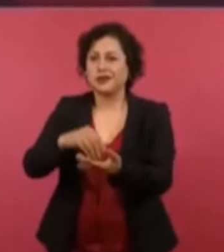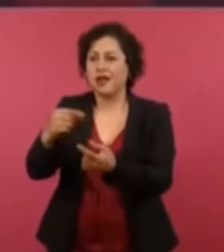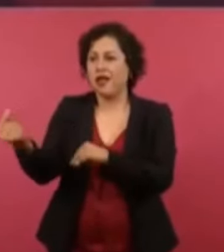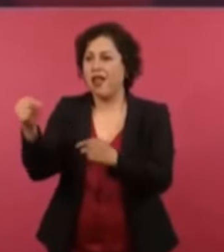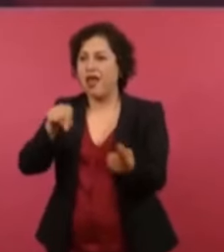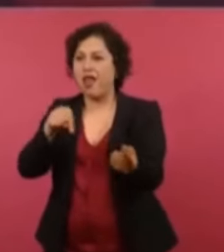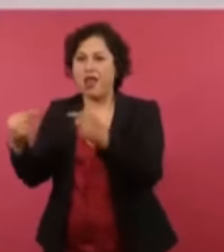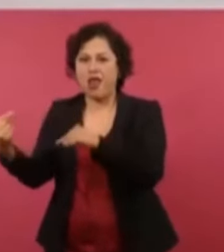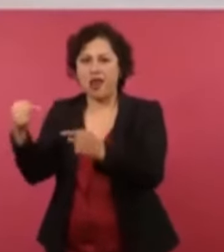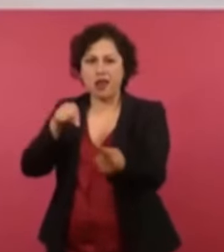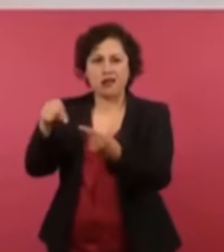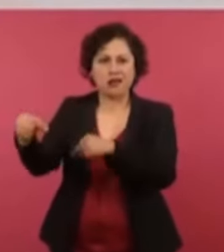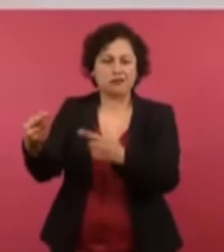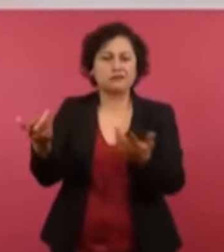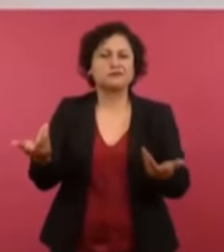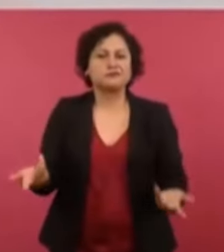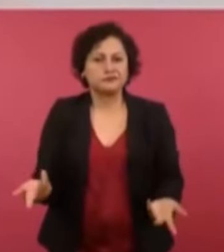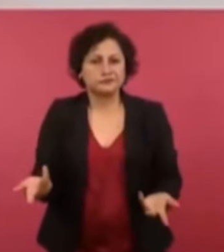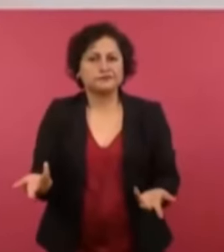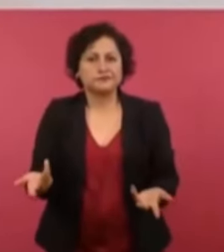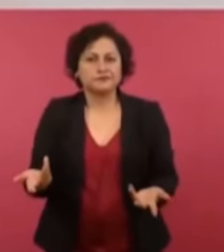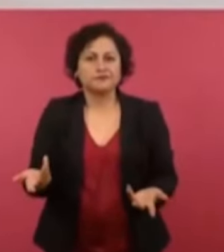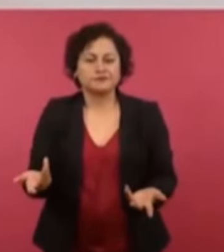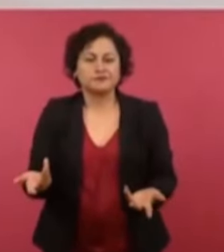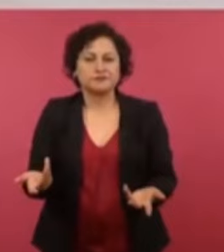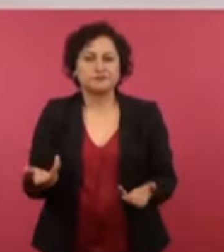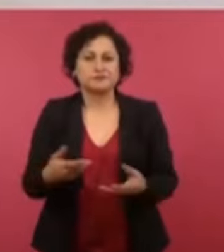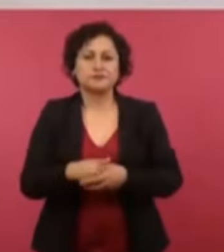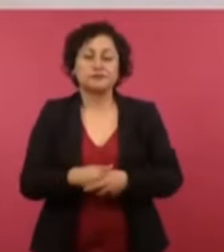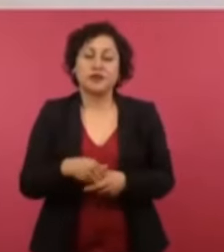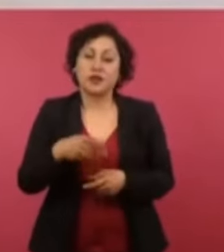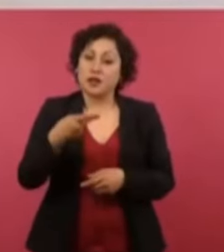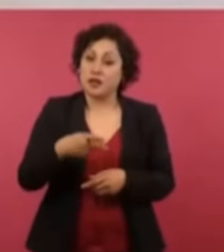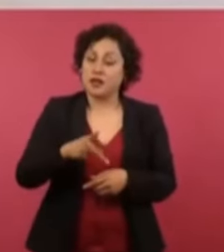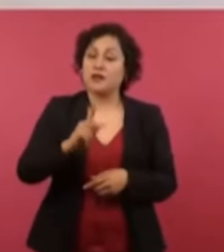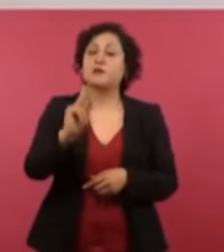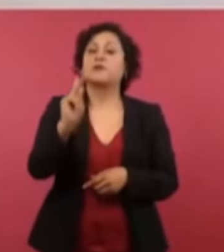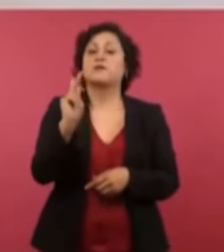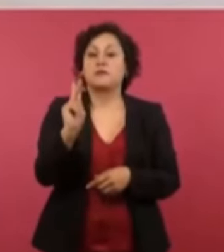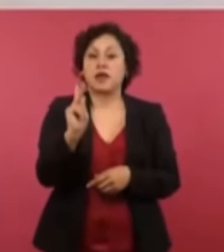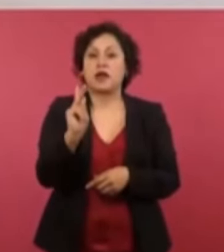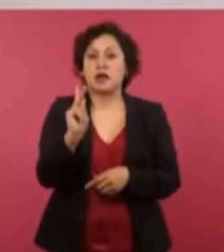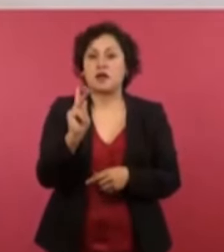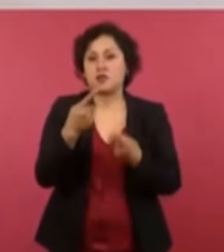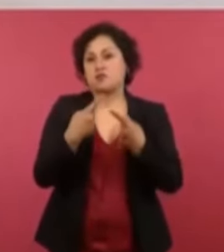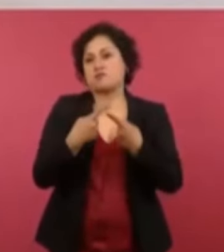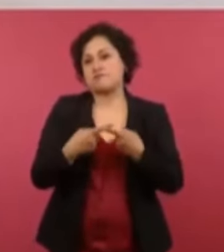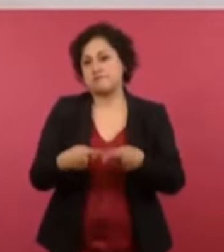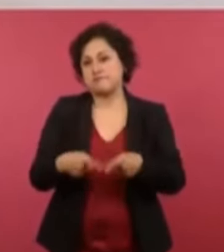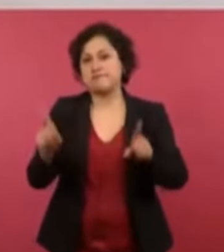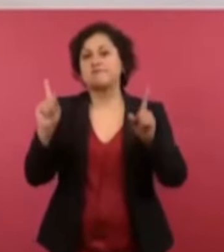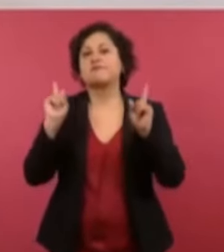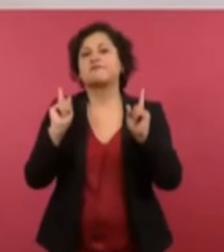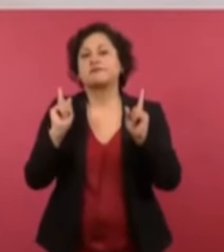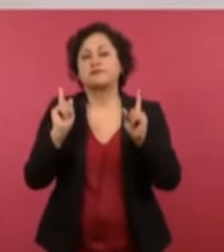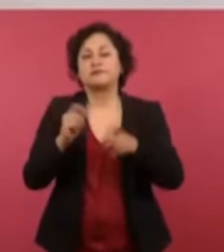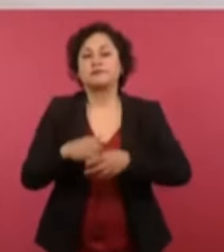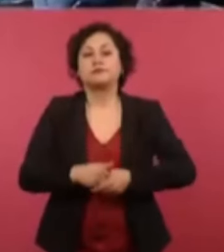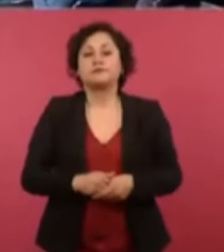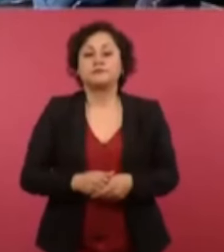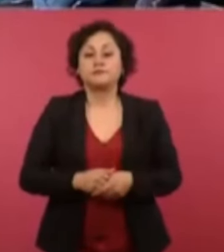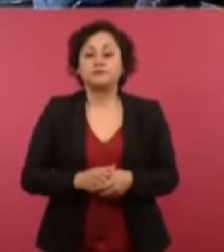distinto ya, ya, además, cada vez